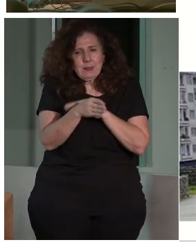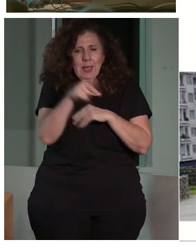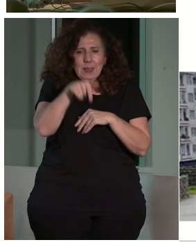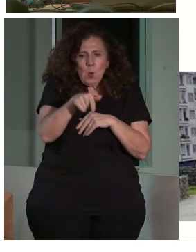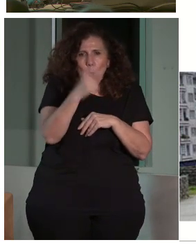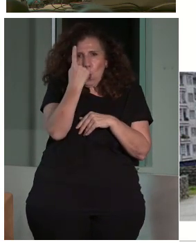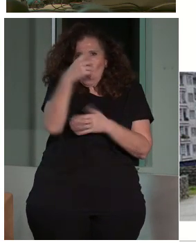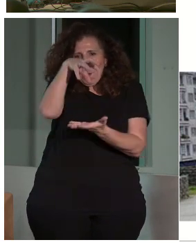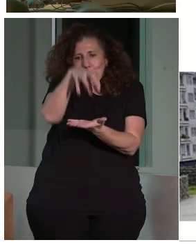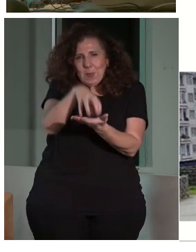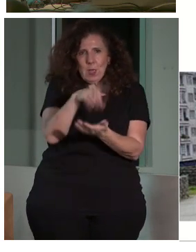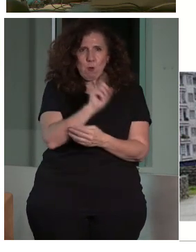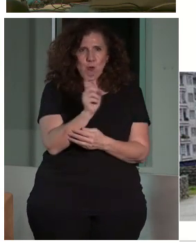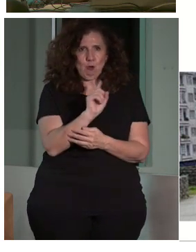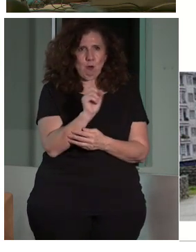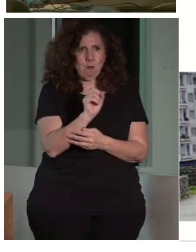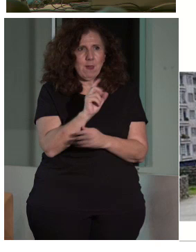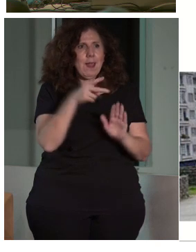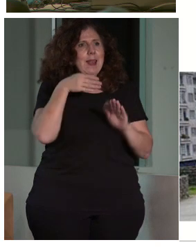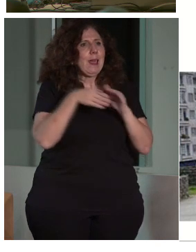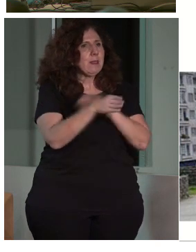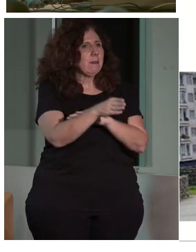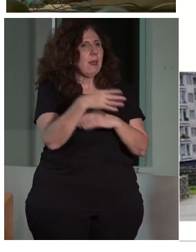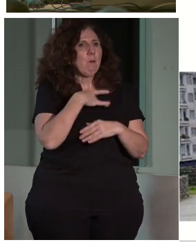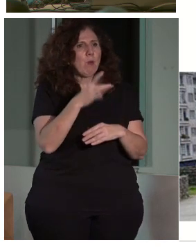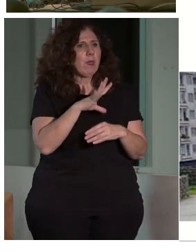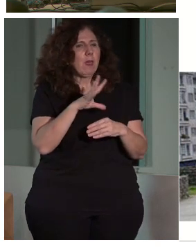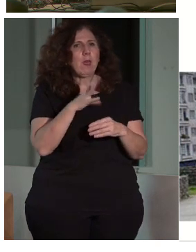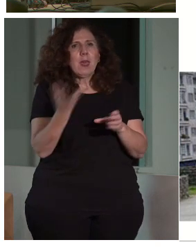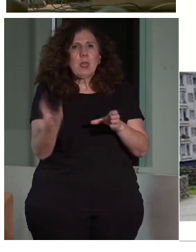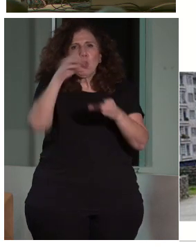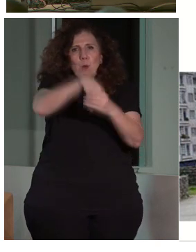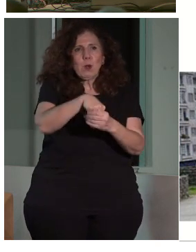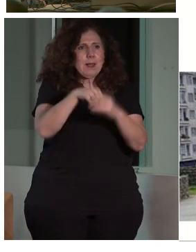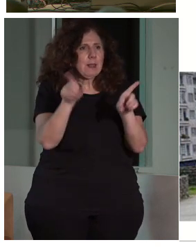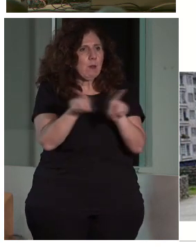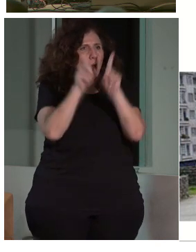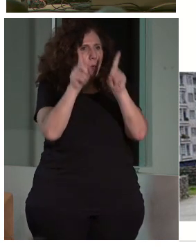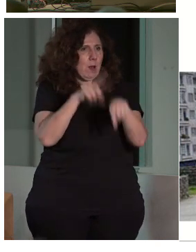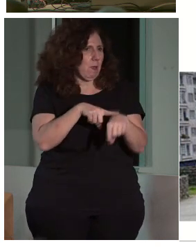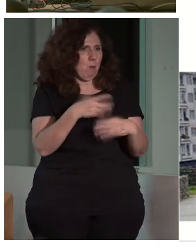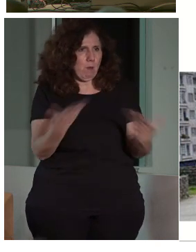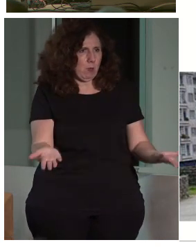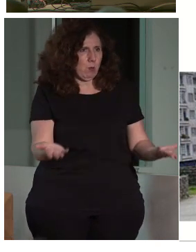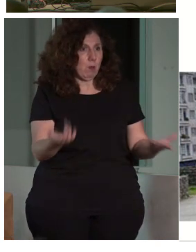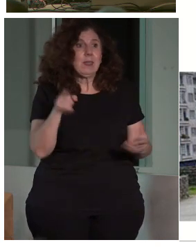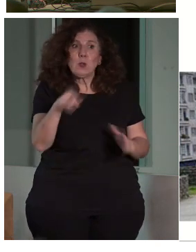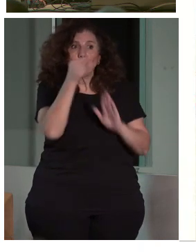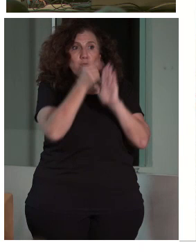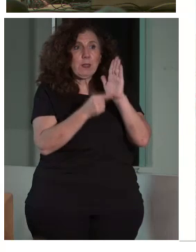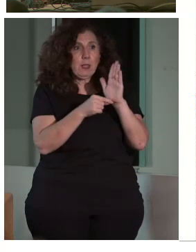cultural, sino en cualquier momento la accesibilidad puede ser incorporada. Y ese era, a mí me parece que es un criterio